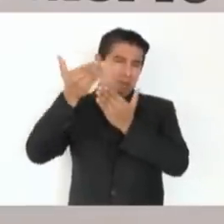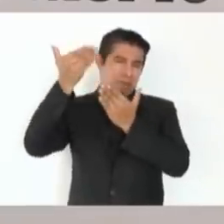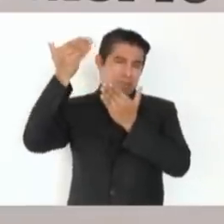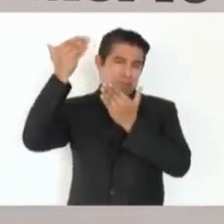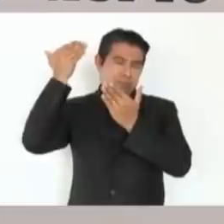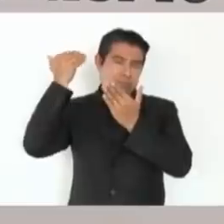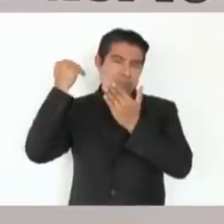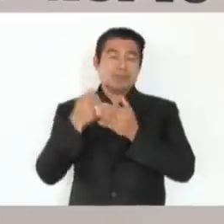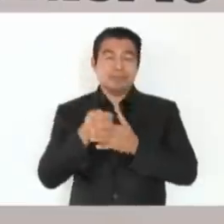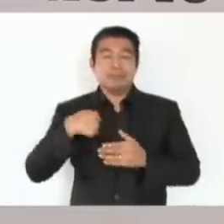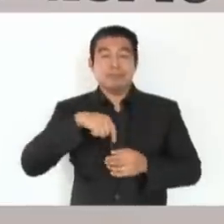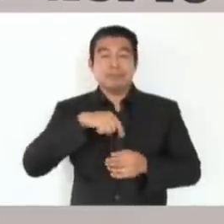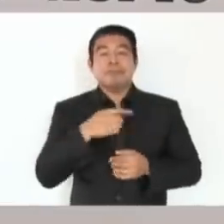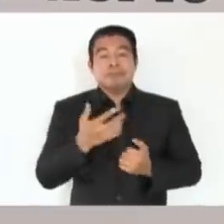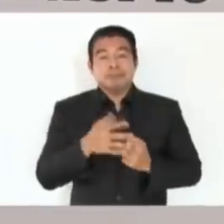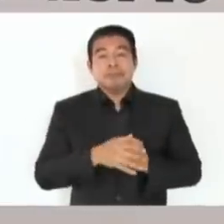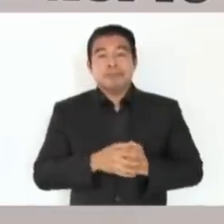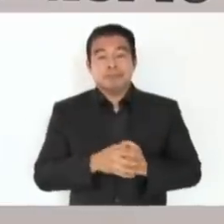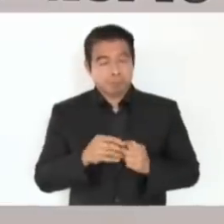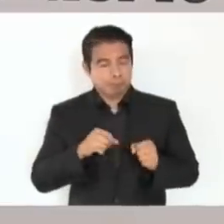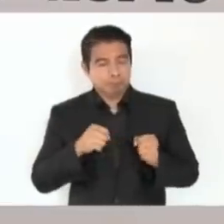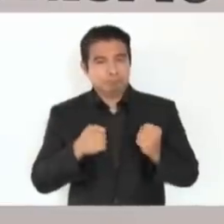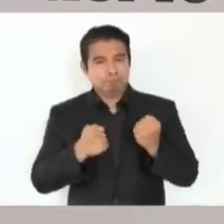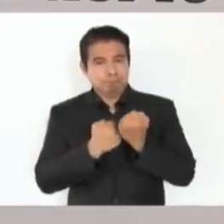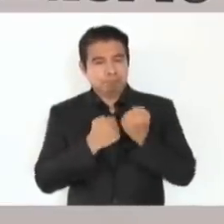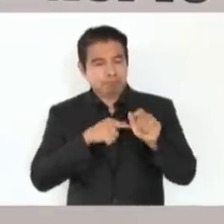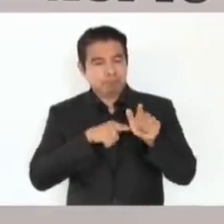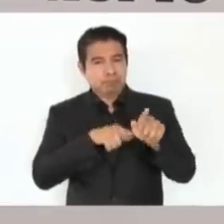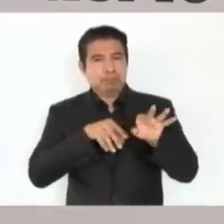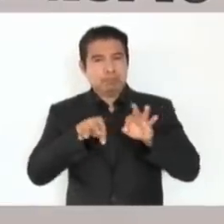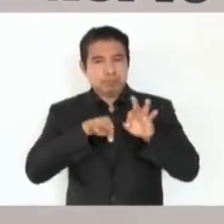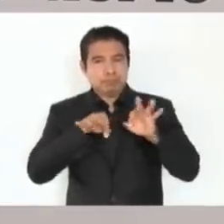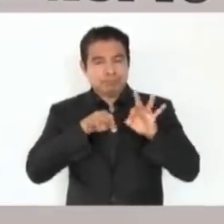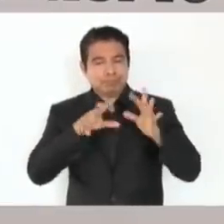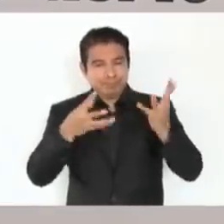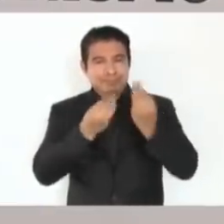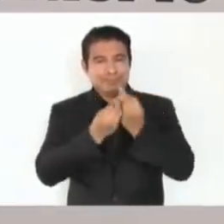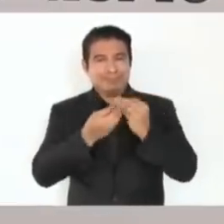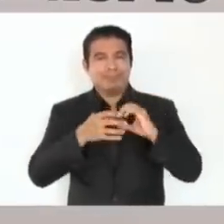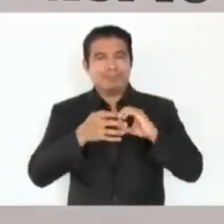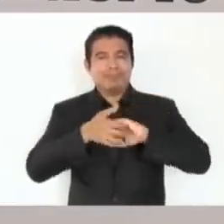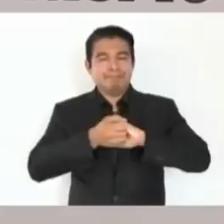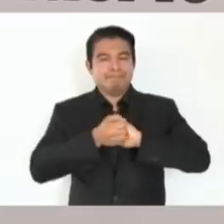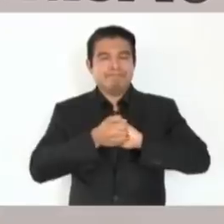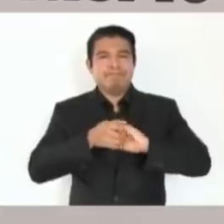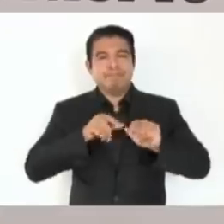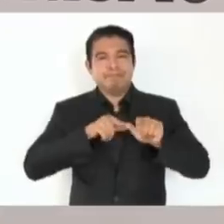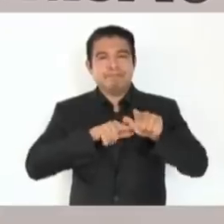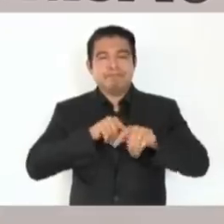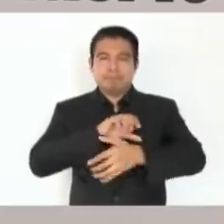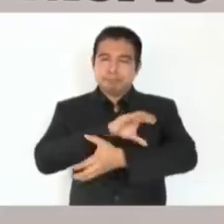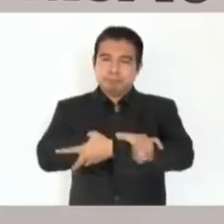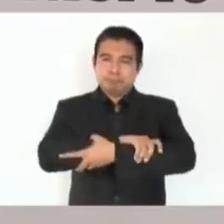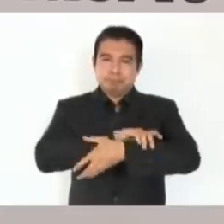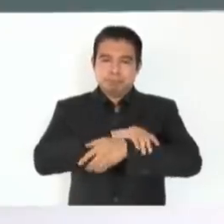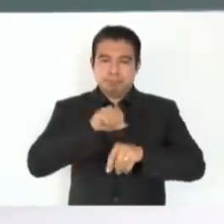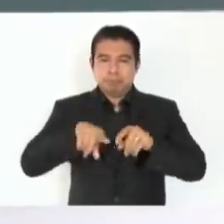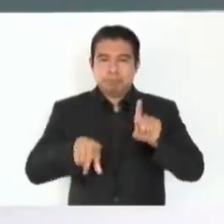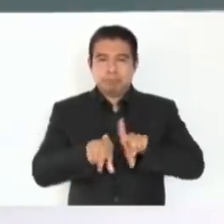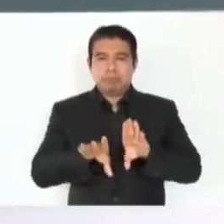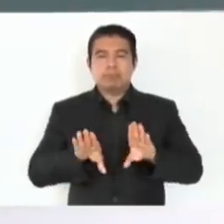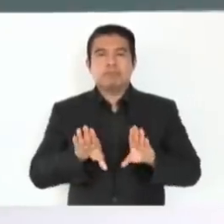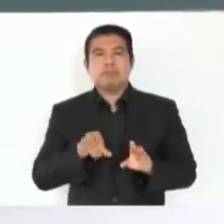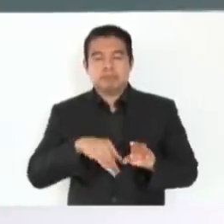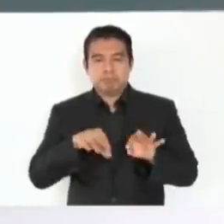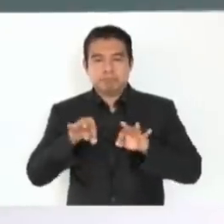y tenemos que trabajar todos juntos para sacar adelante este importante